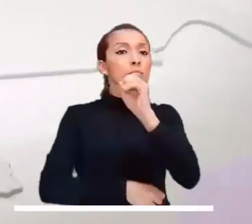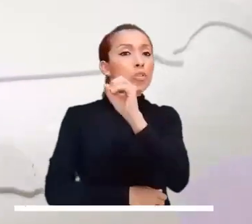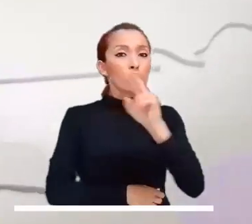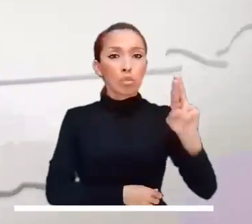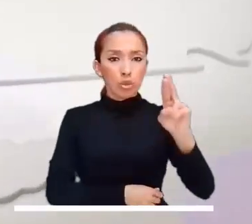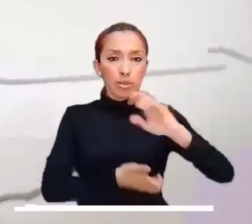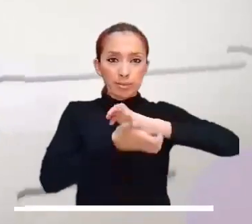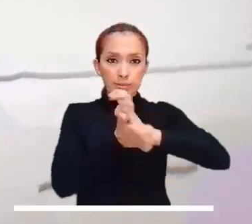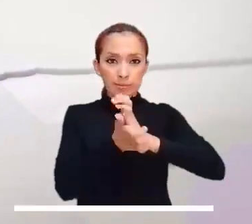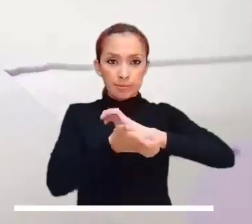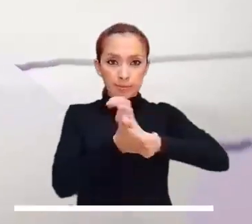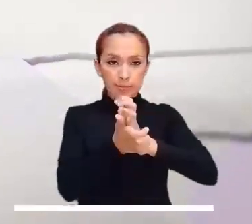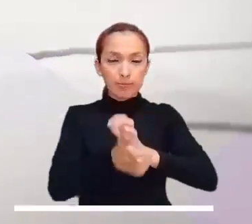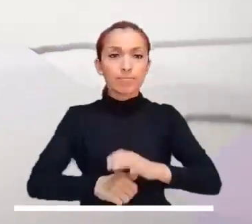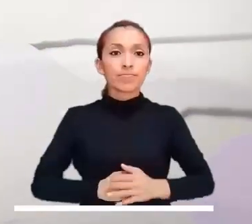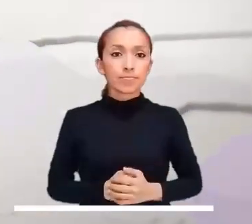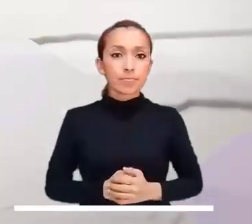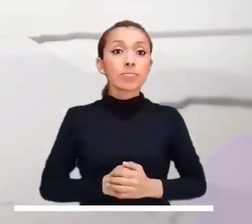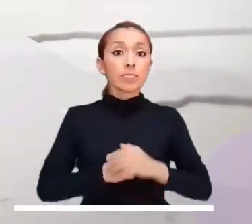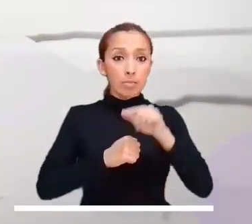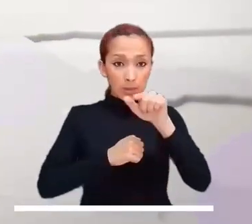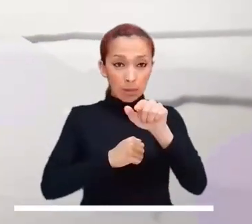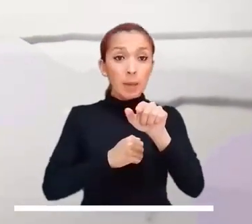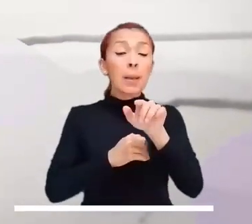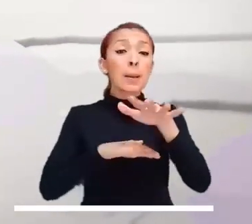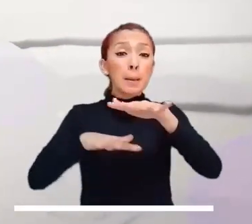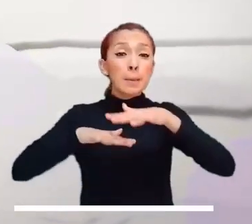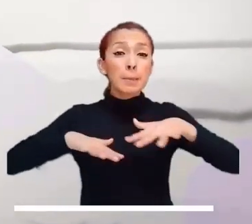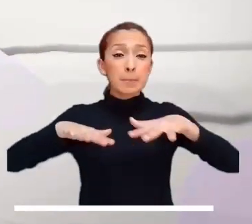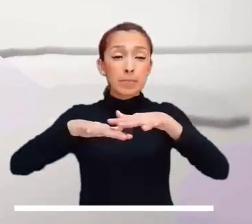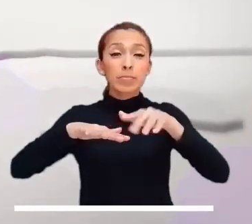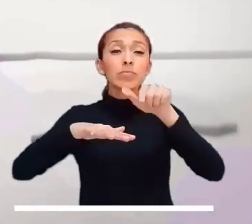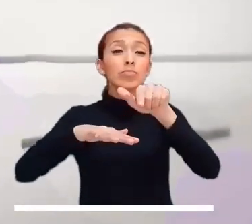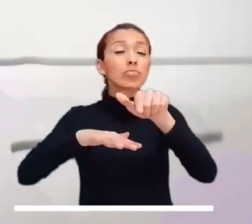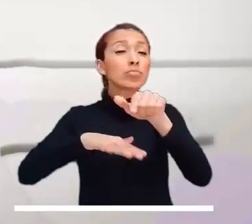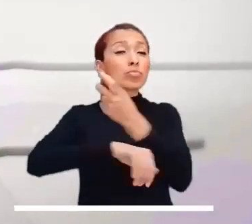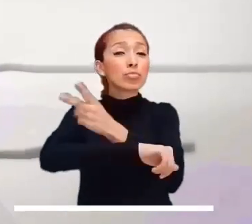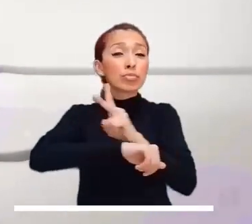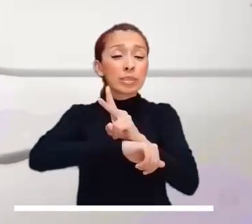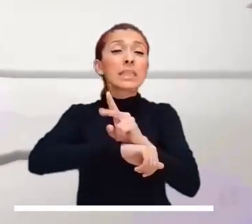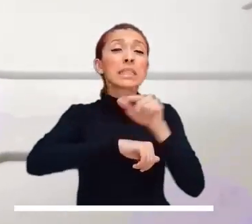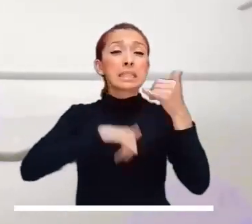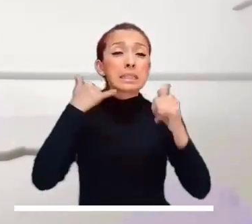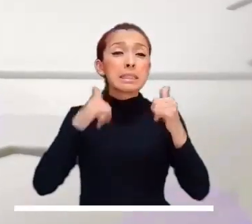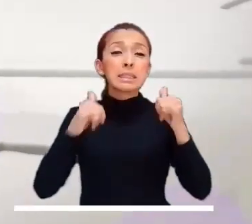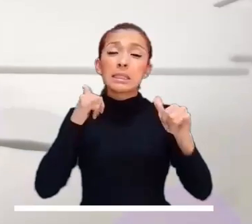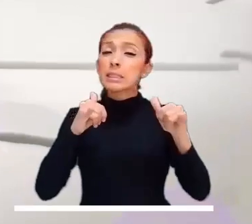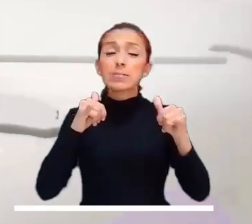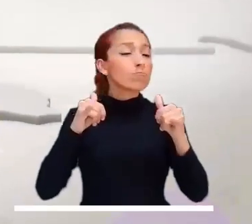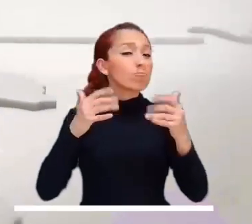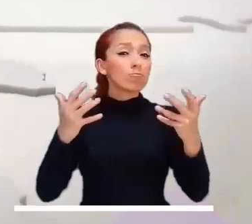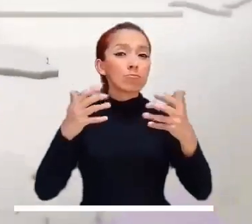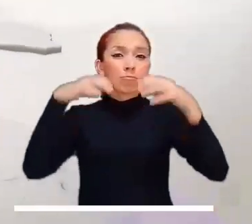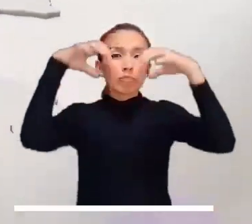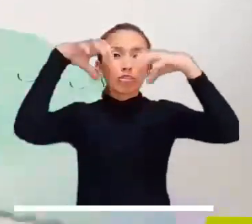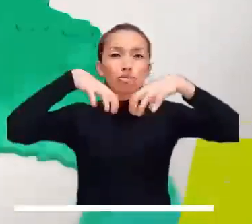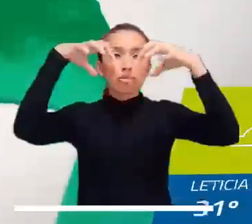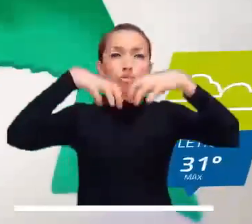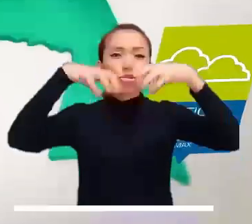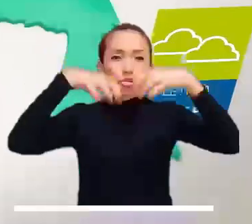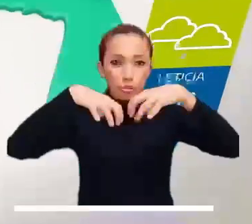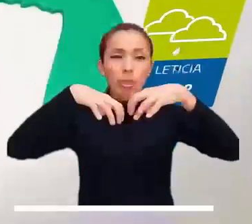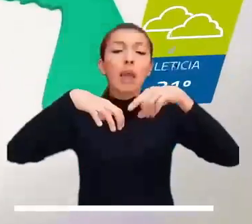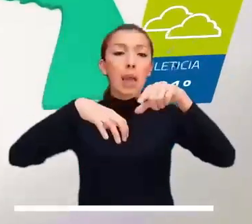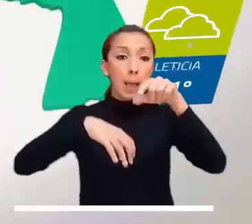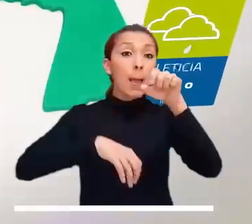del eje cafetero. Pichada y el oriente de Arauca y de Casanare prometen lluvias intensas, mientras que lloviznas